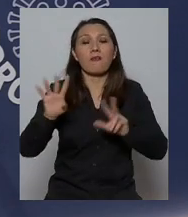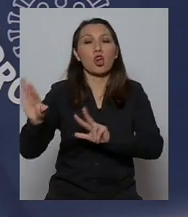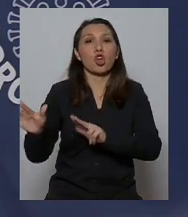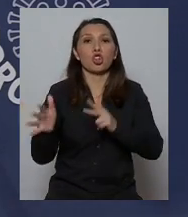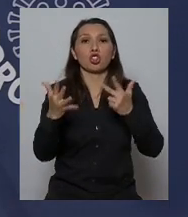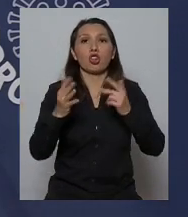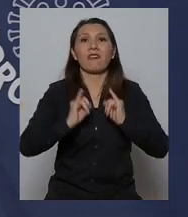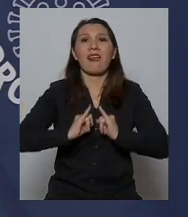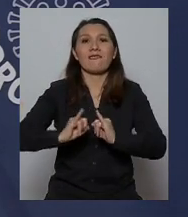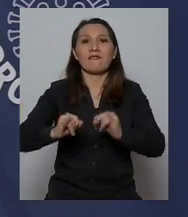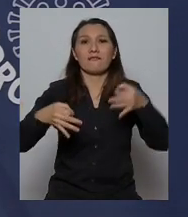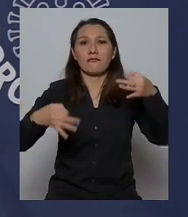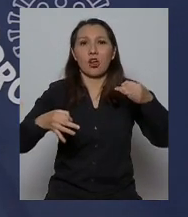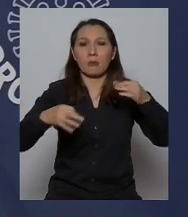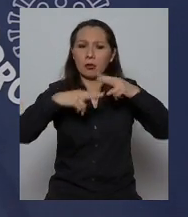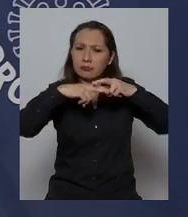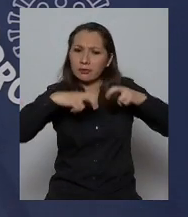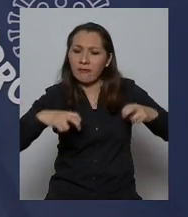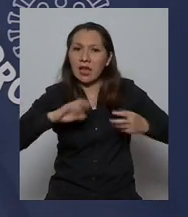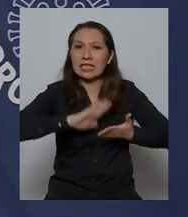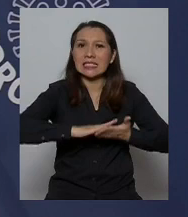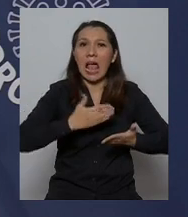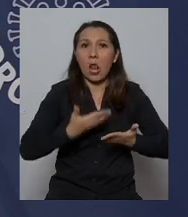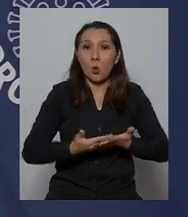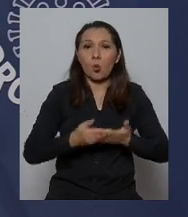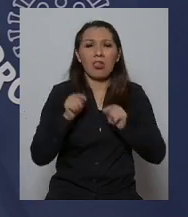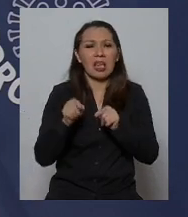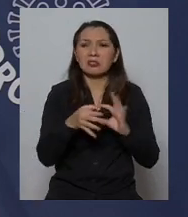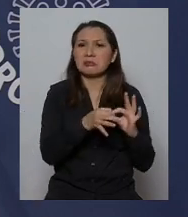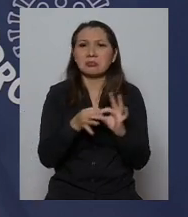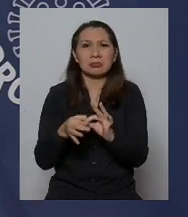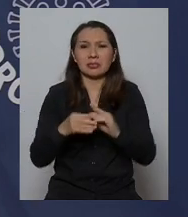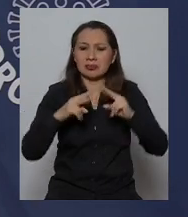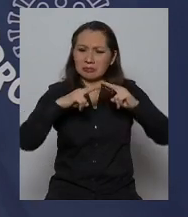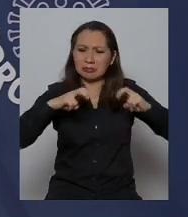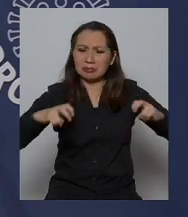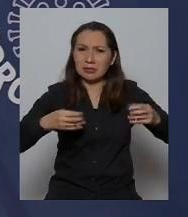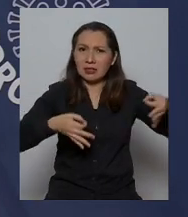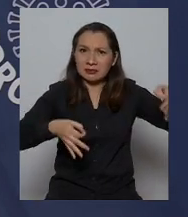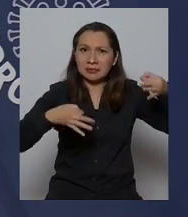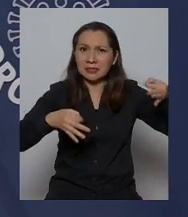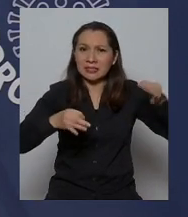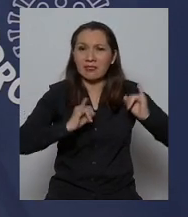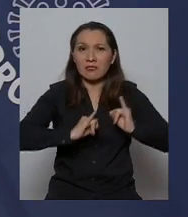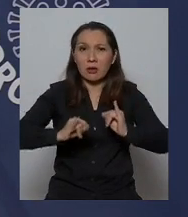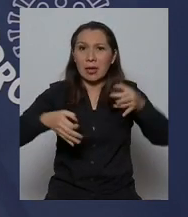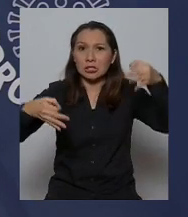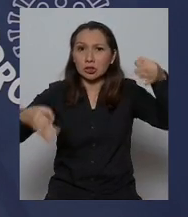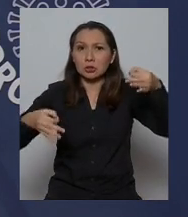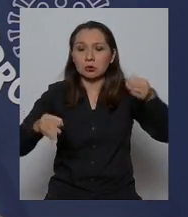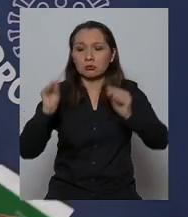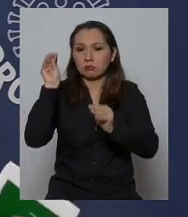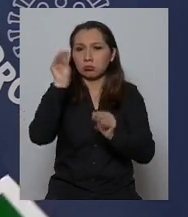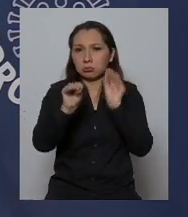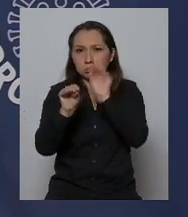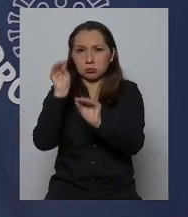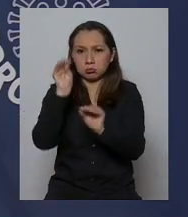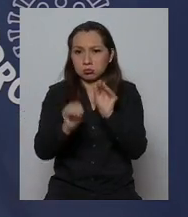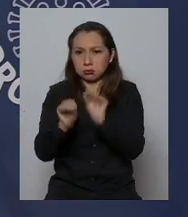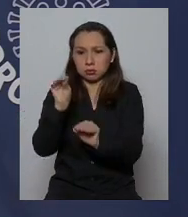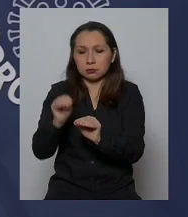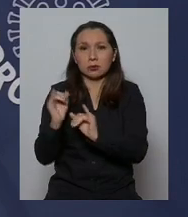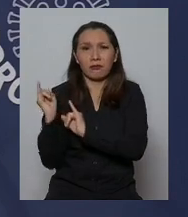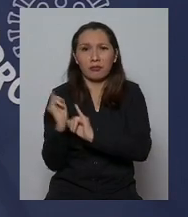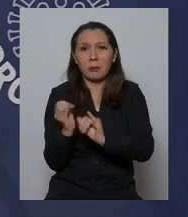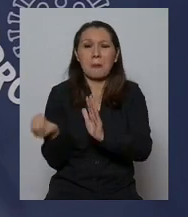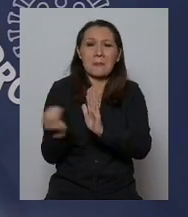octavo informe epidemiológico este informe epidemiológico se ha ido completando enriqueciendo